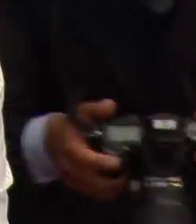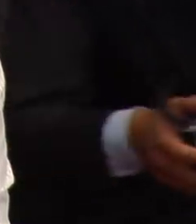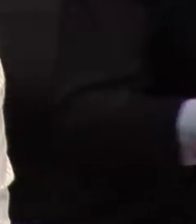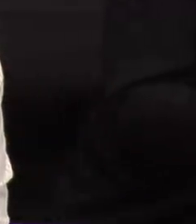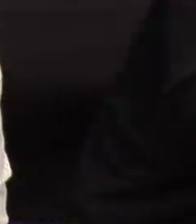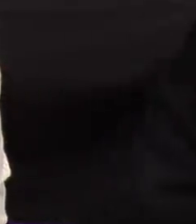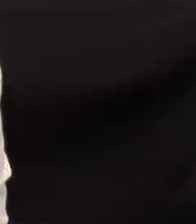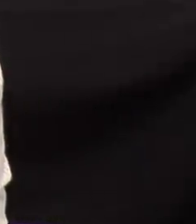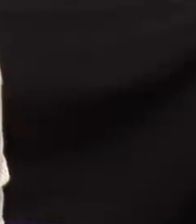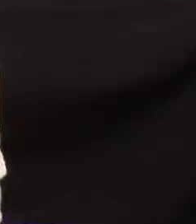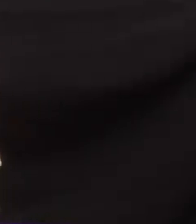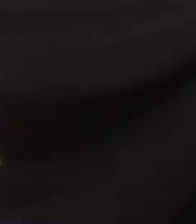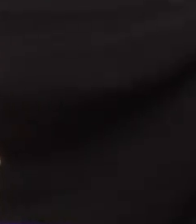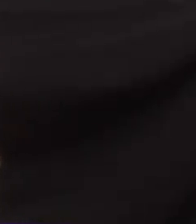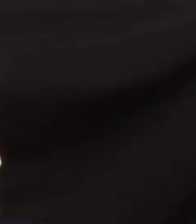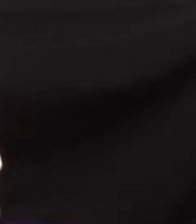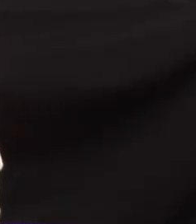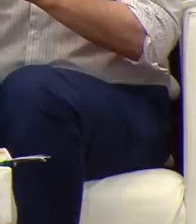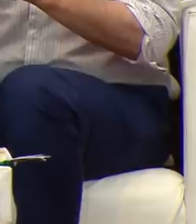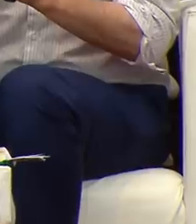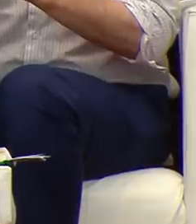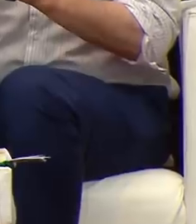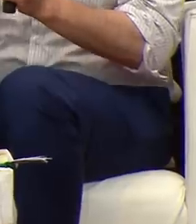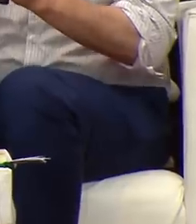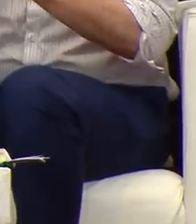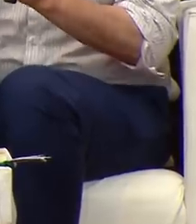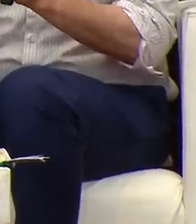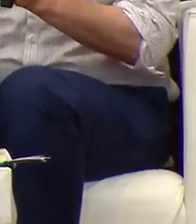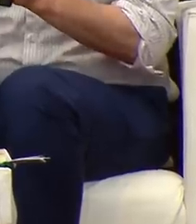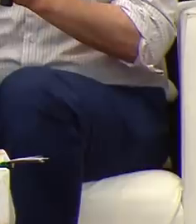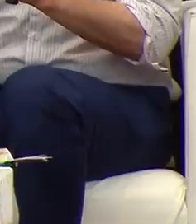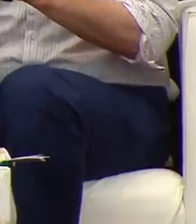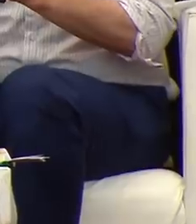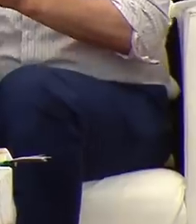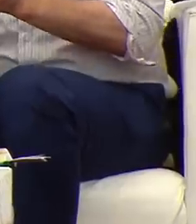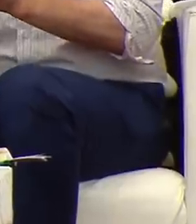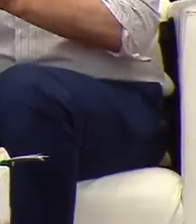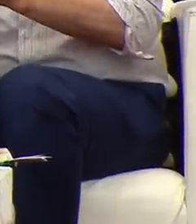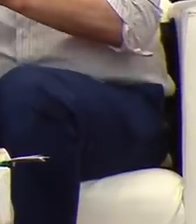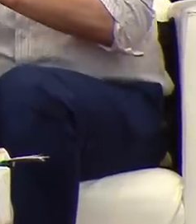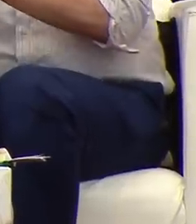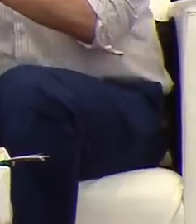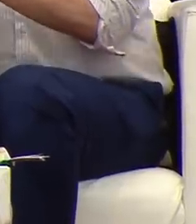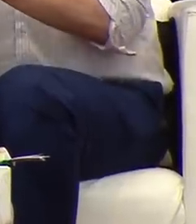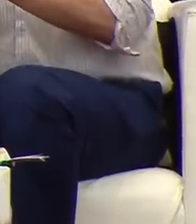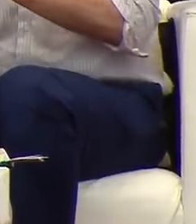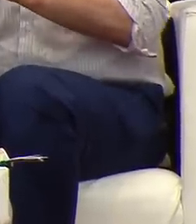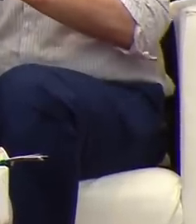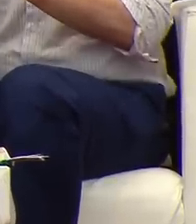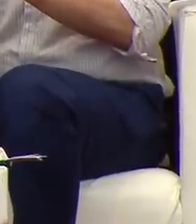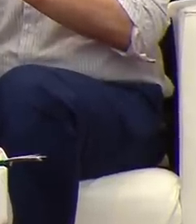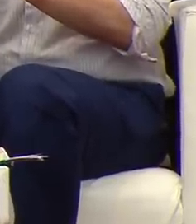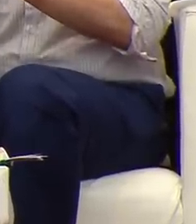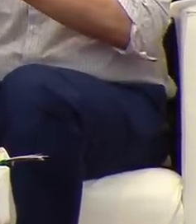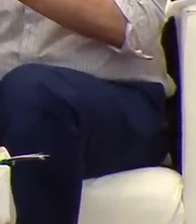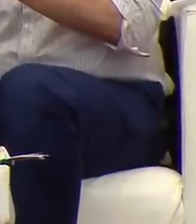el modo de convocatoria a la acción colectiva política. En algunos casos, el modo de convocatoria